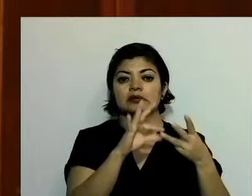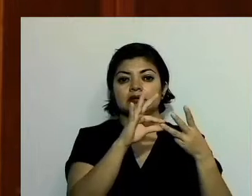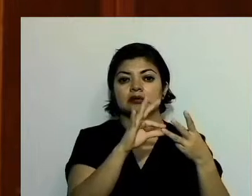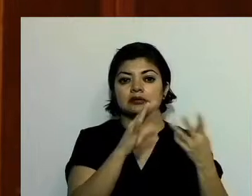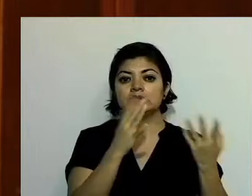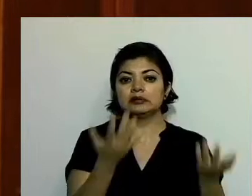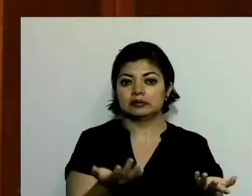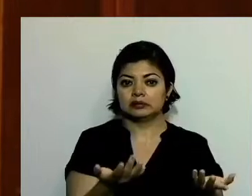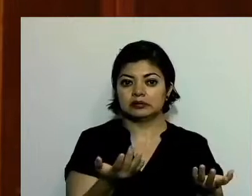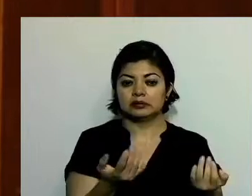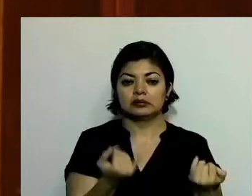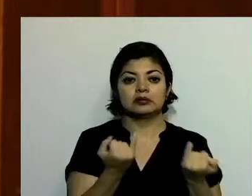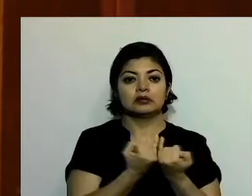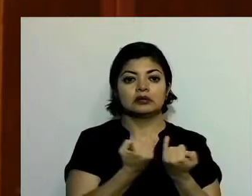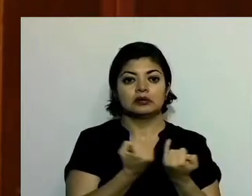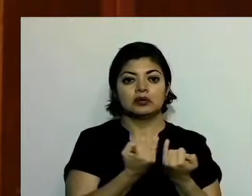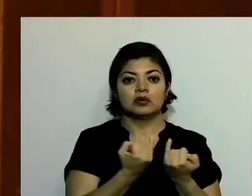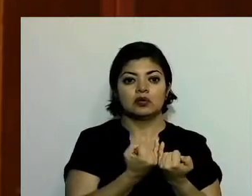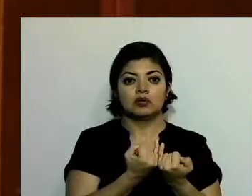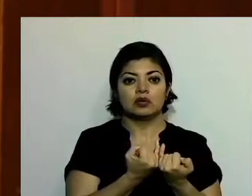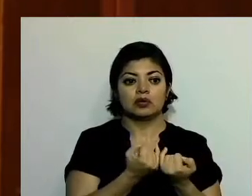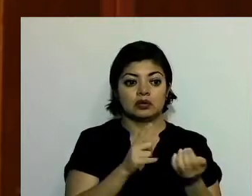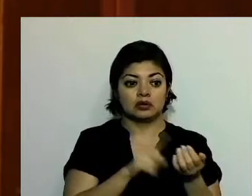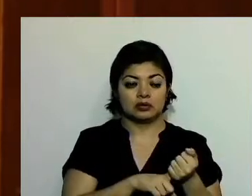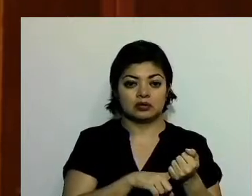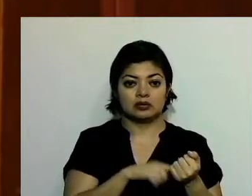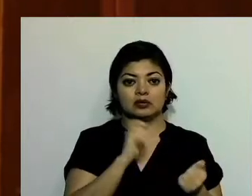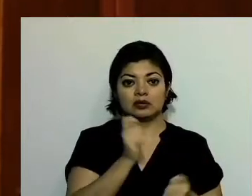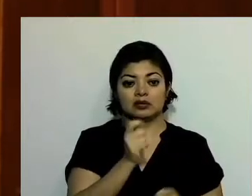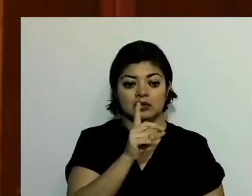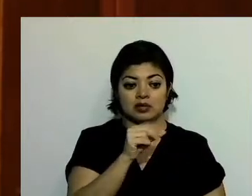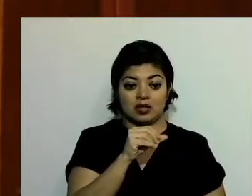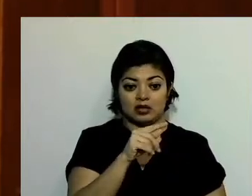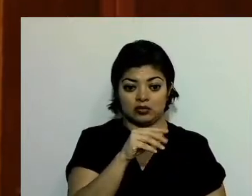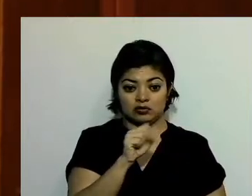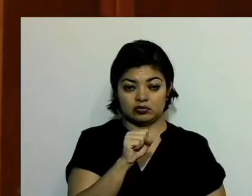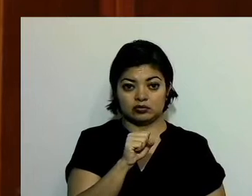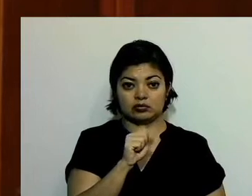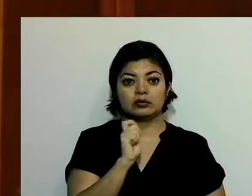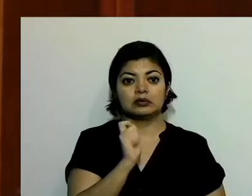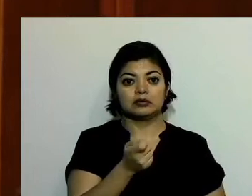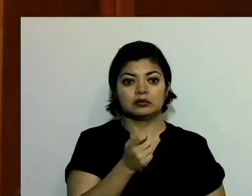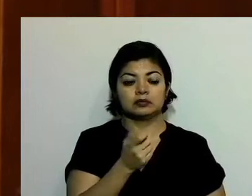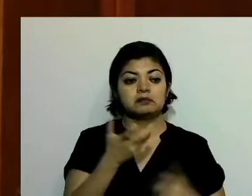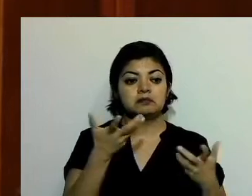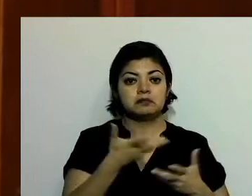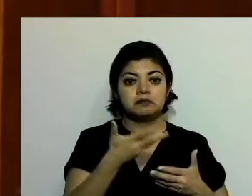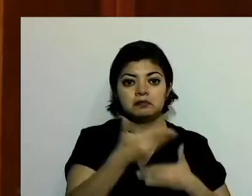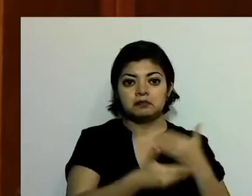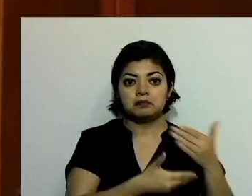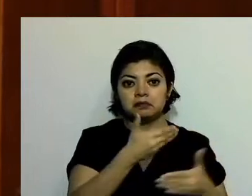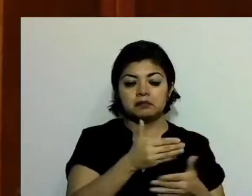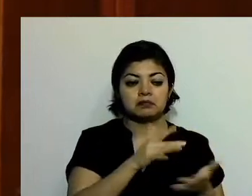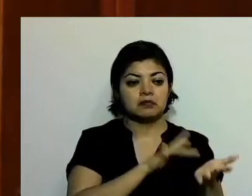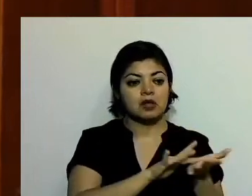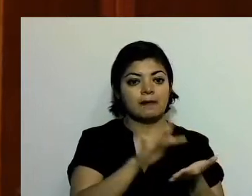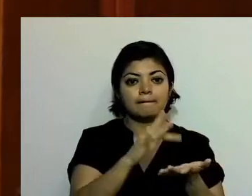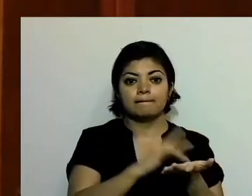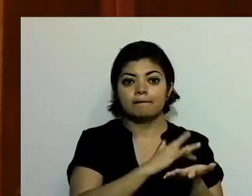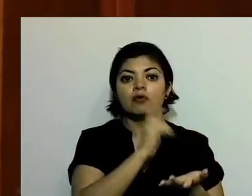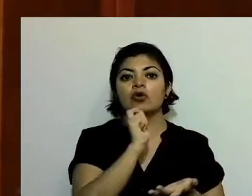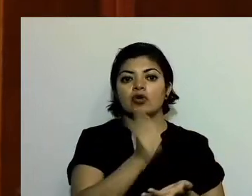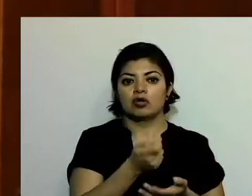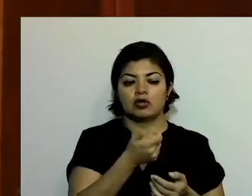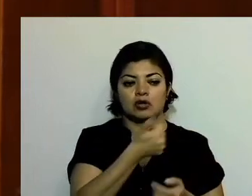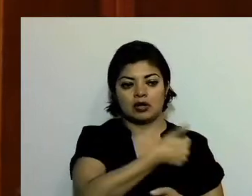con datos duros, lo que se ha venido realizando con el apoyo de cada una de las dependencias.